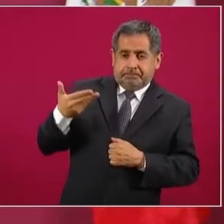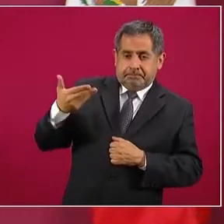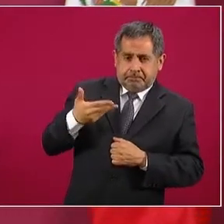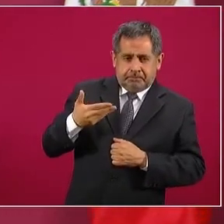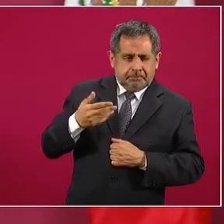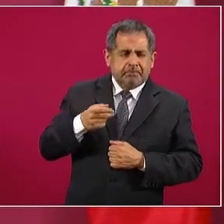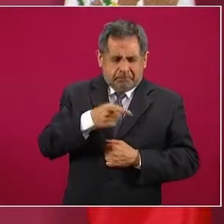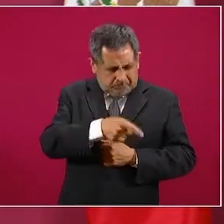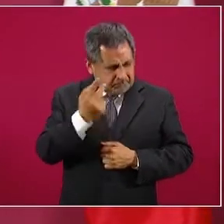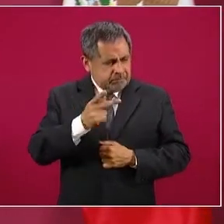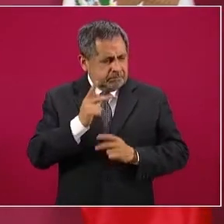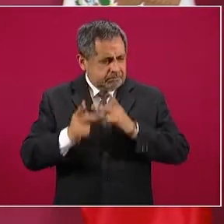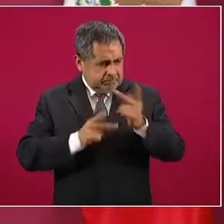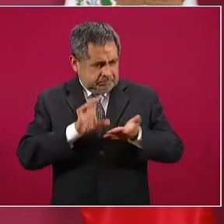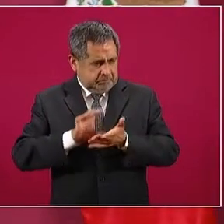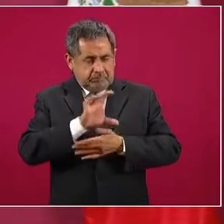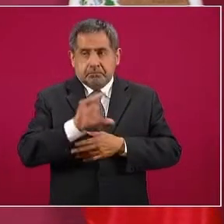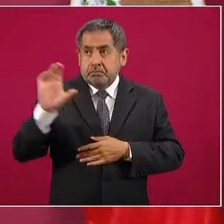endeudáramos.